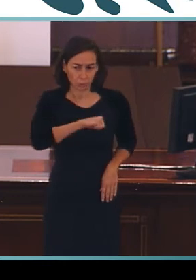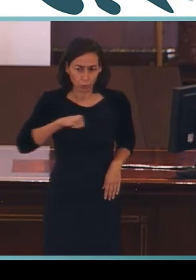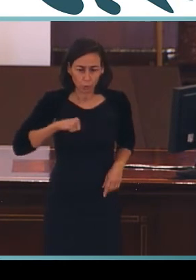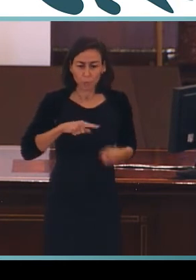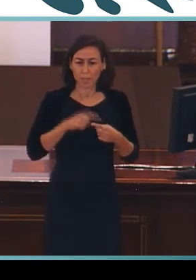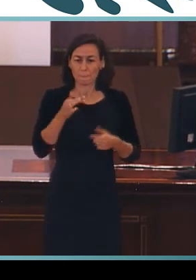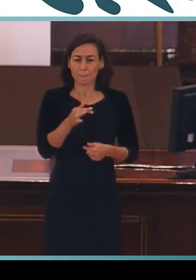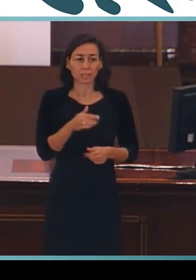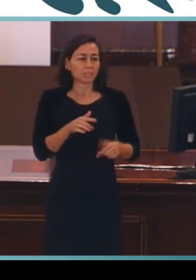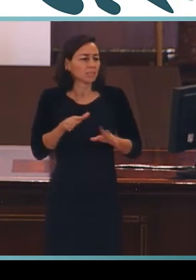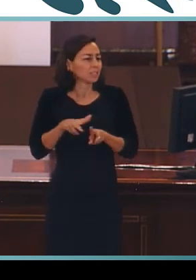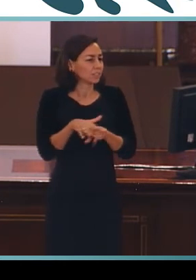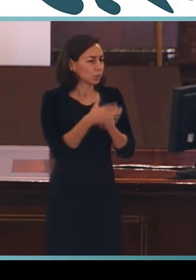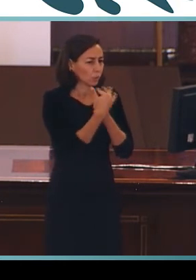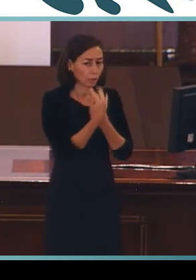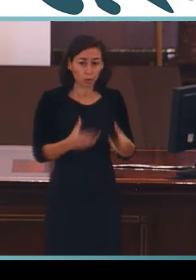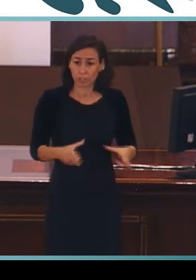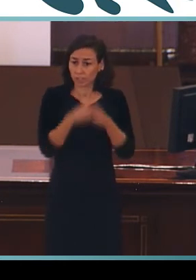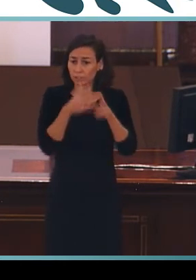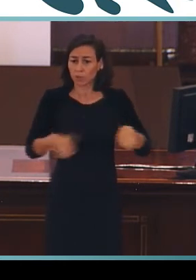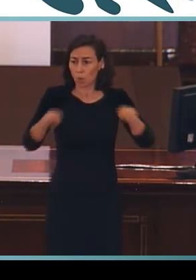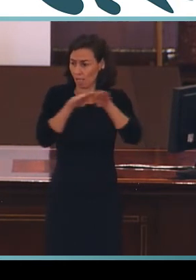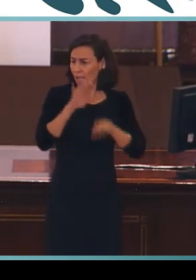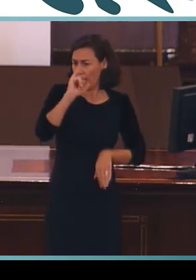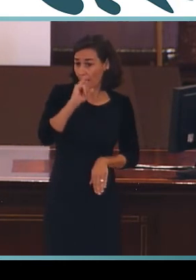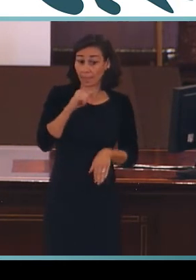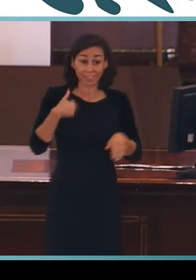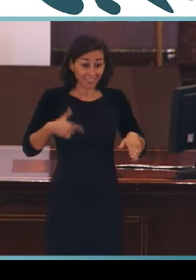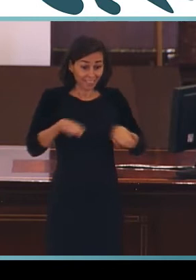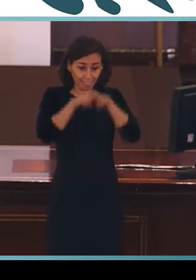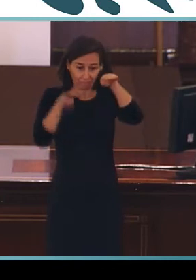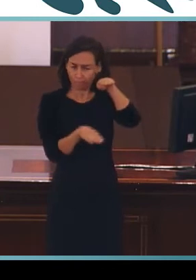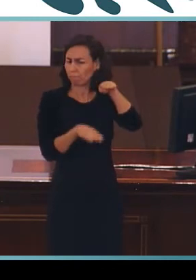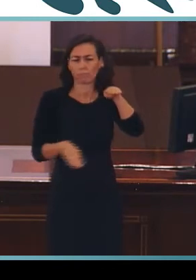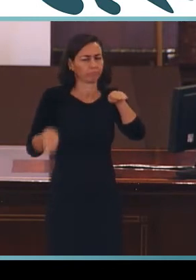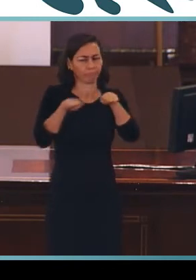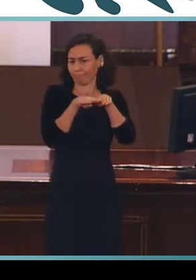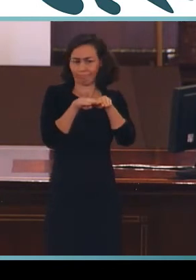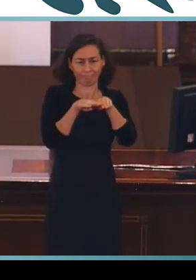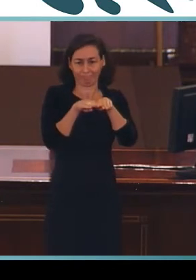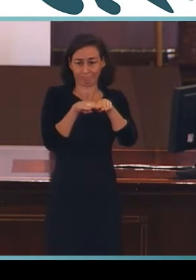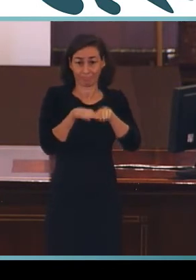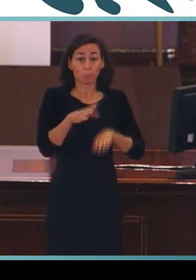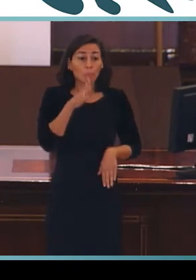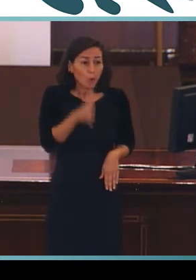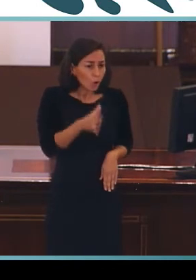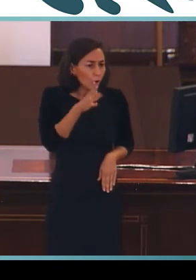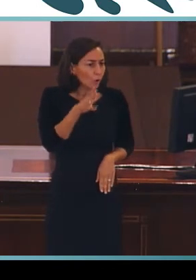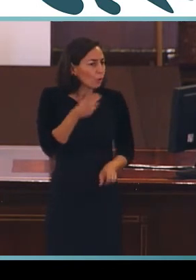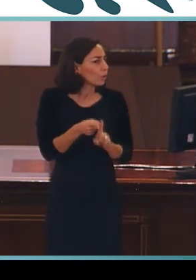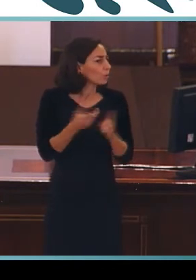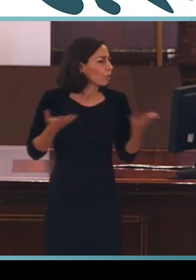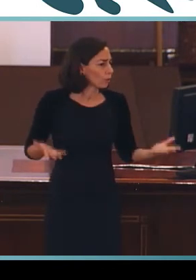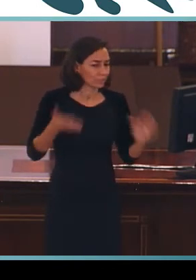situaciones y eliminan desventajas sociales porque permiten acceder a educación, a